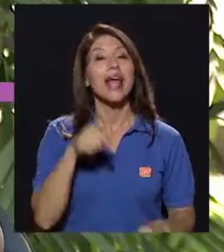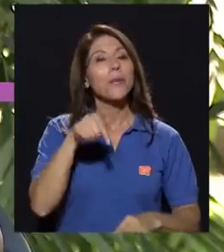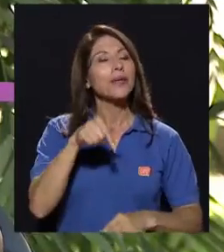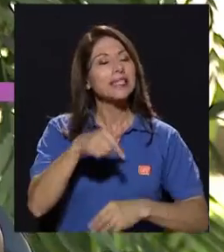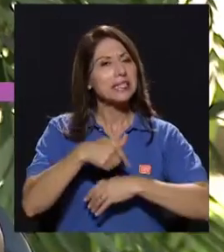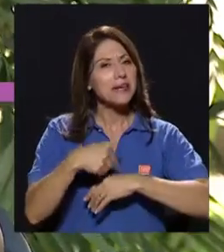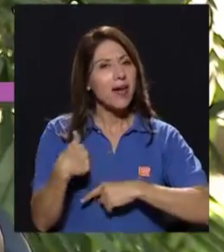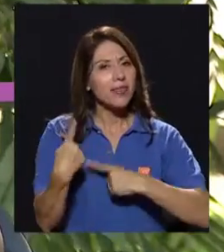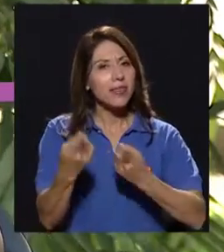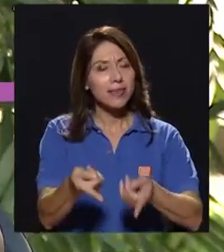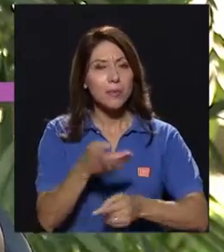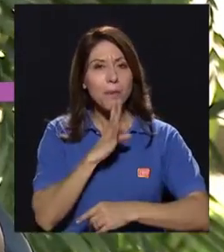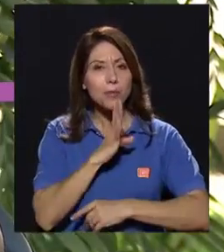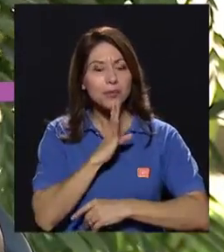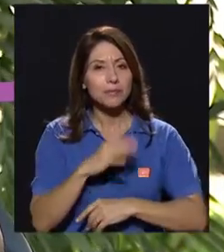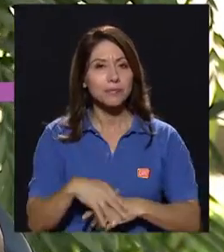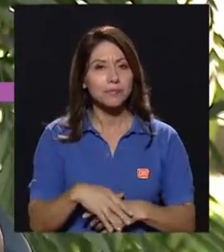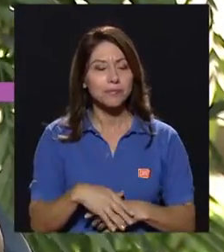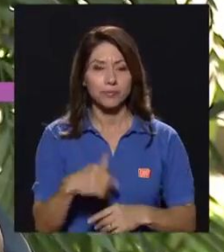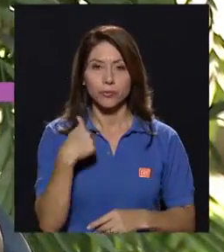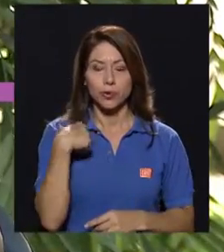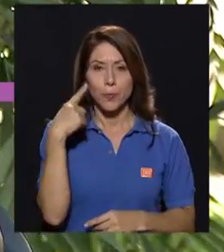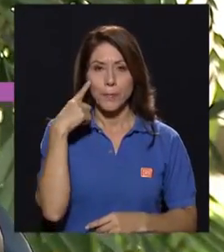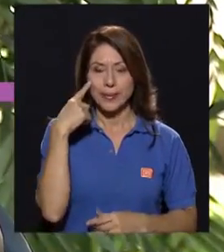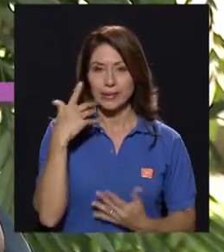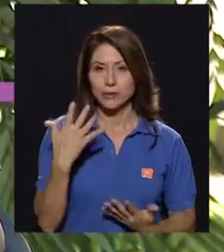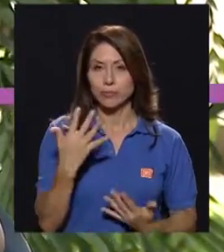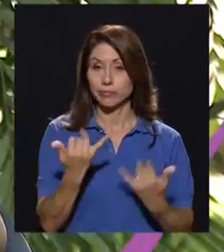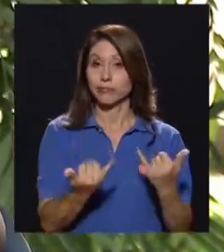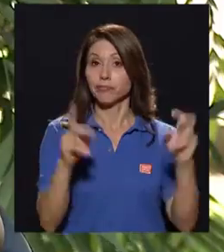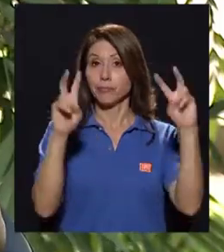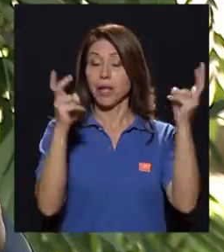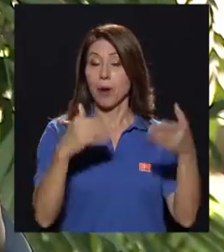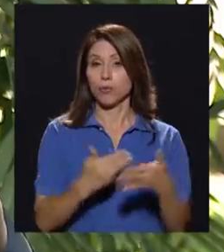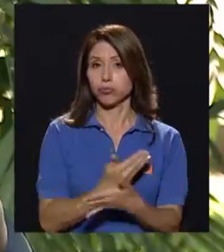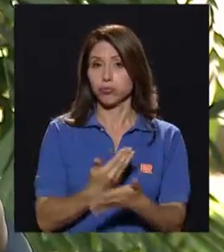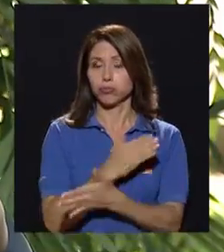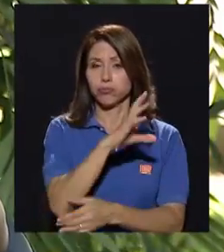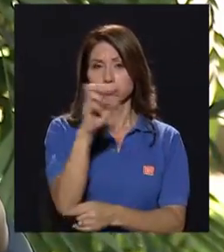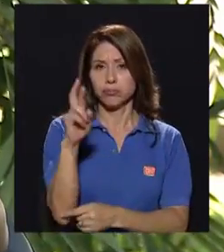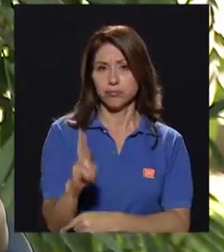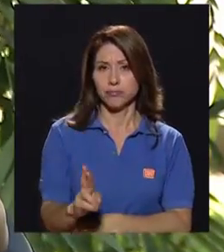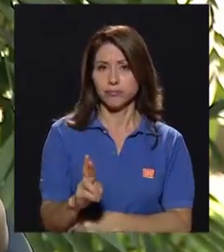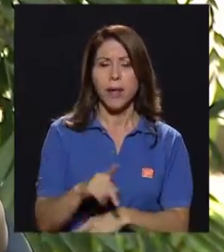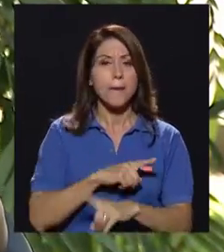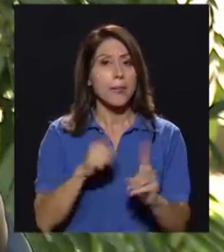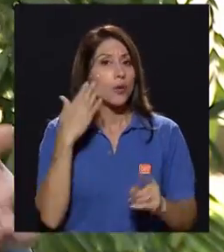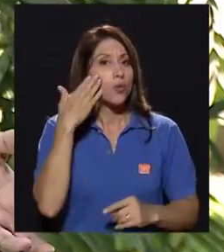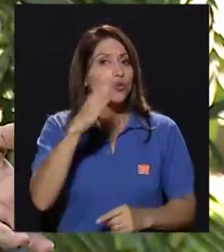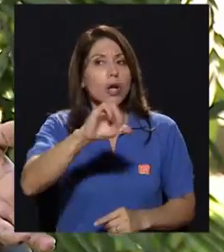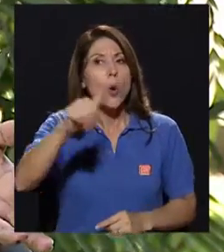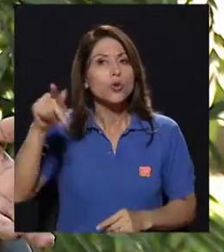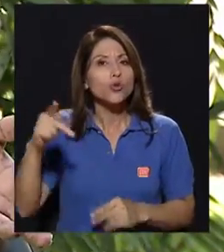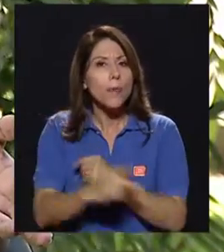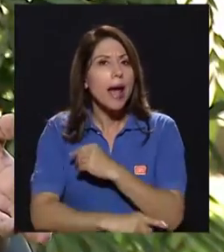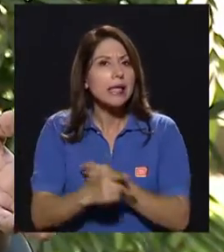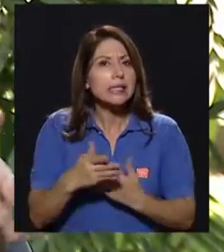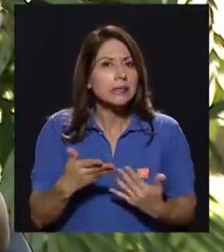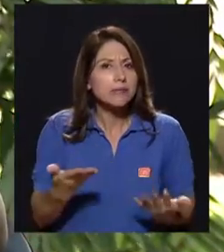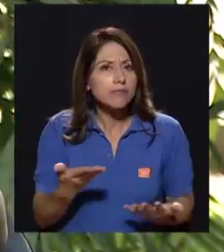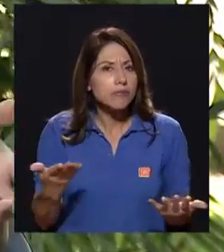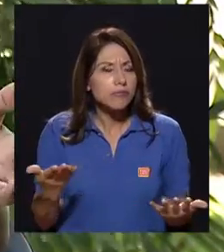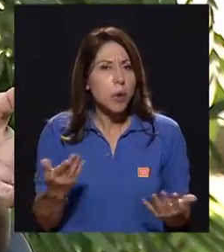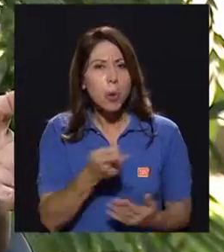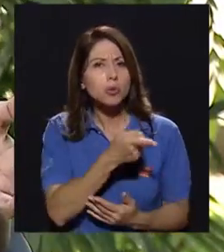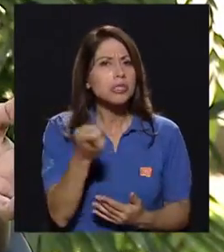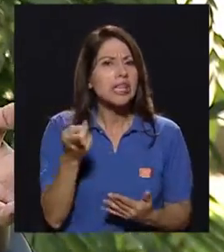a conversar este ratito y yo pienso que este es un tema novedoso en Costa Rica. Pero no sé si en otros países o